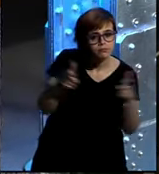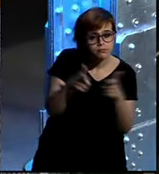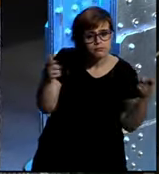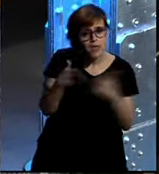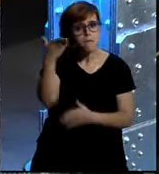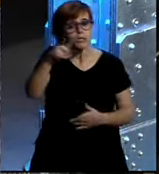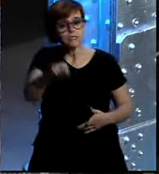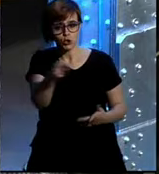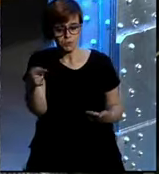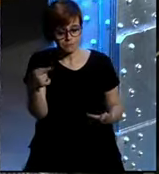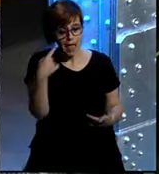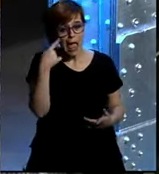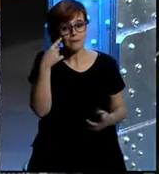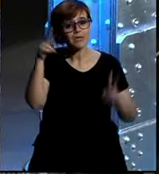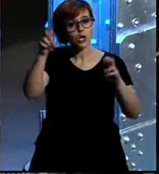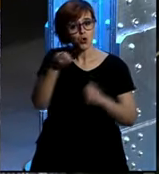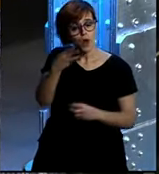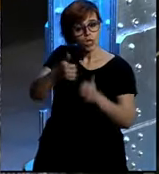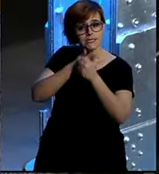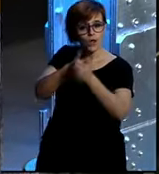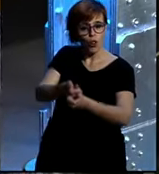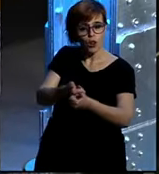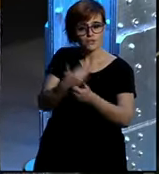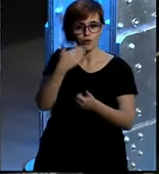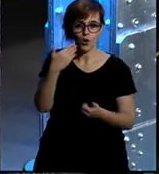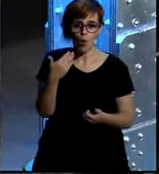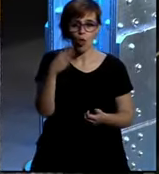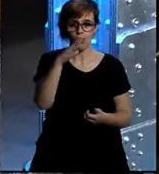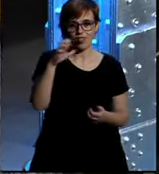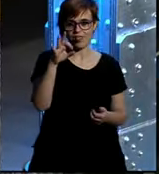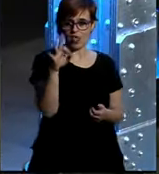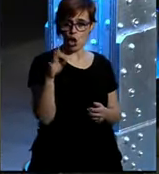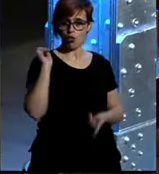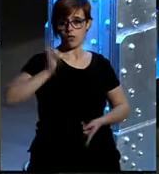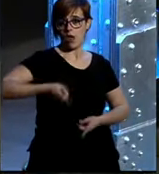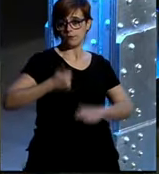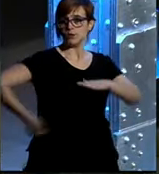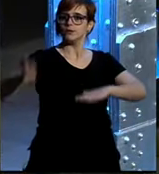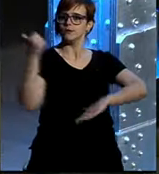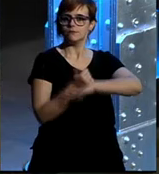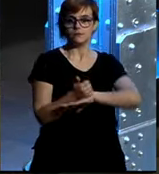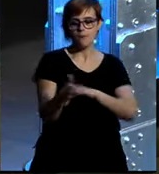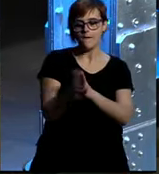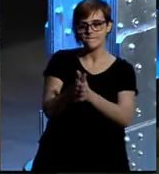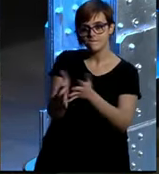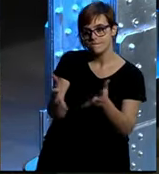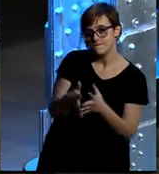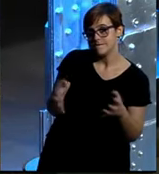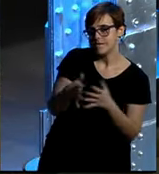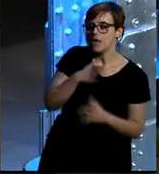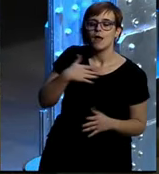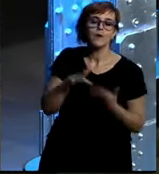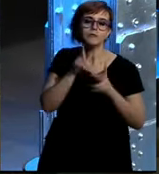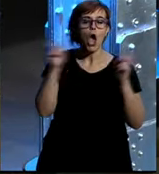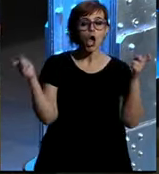el número de seguidores es la digamos el KPI del CEO ¿vale? entonces la reunión del consejo de